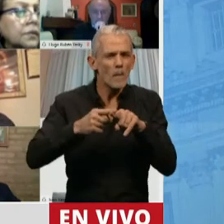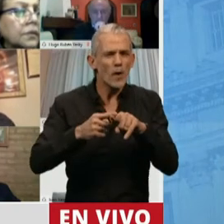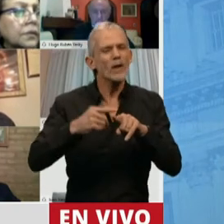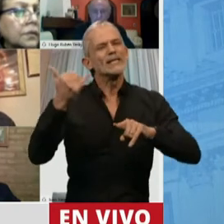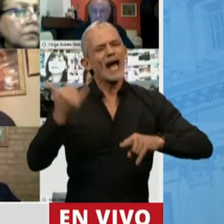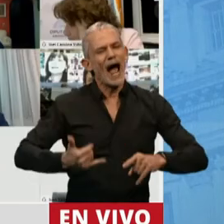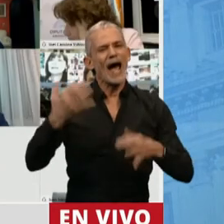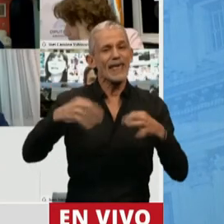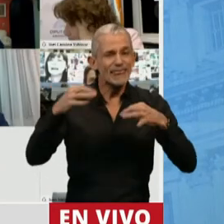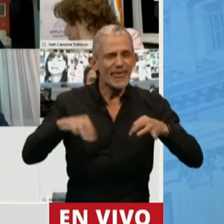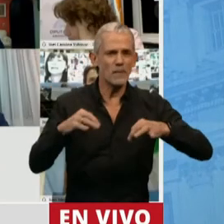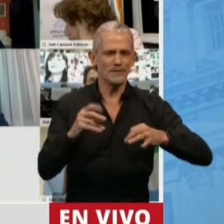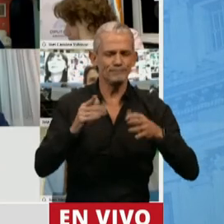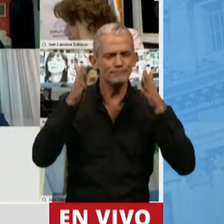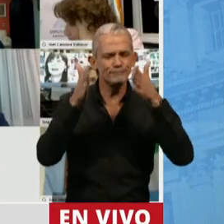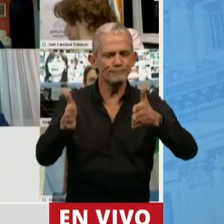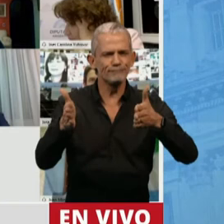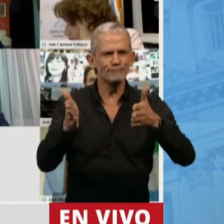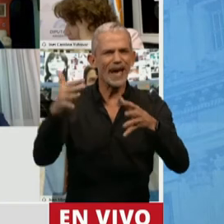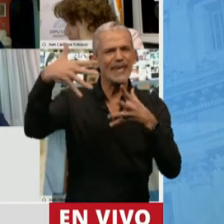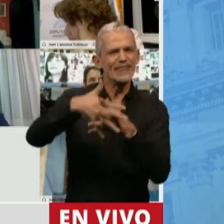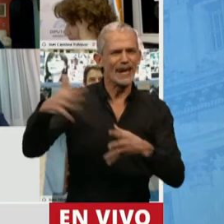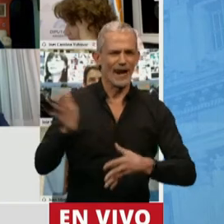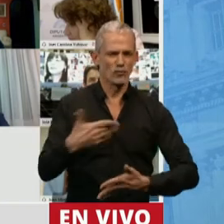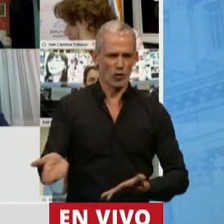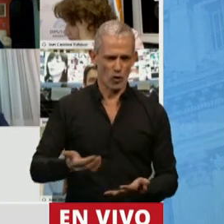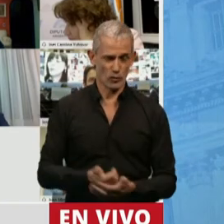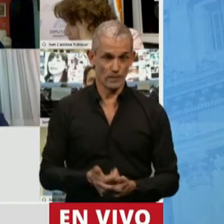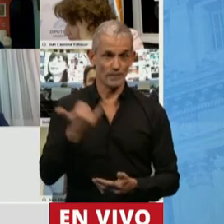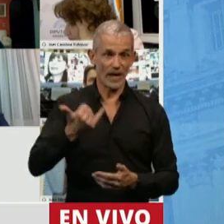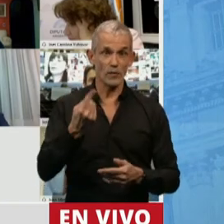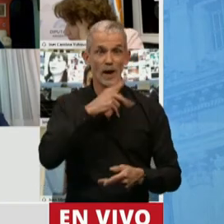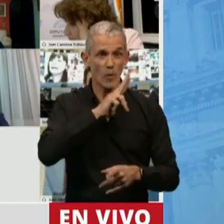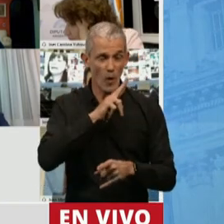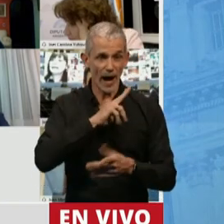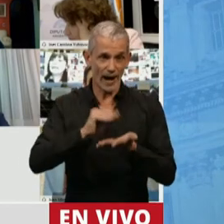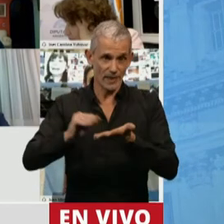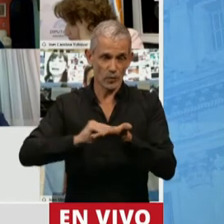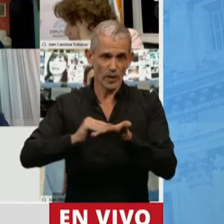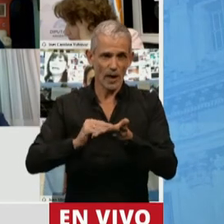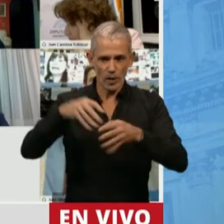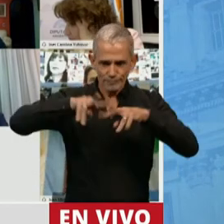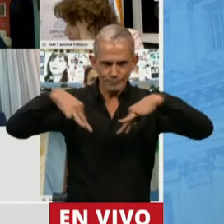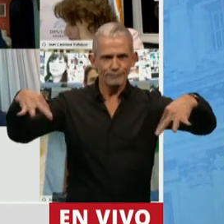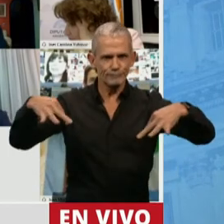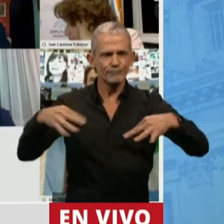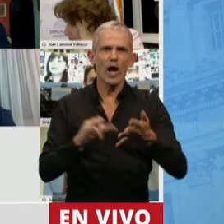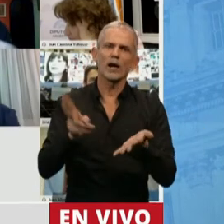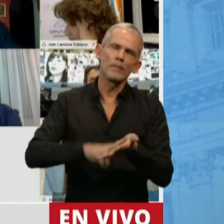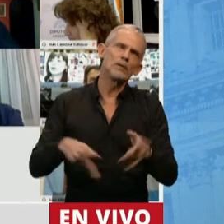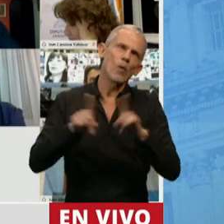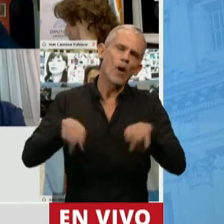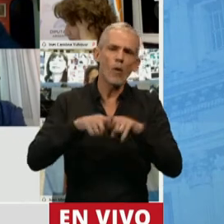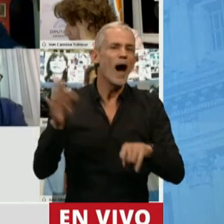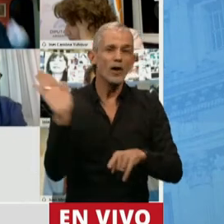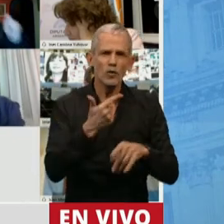no debe ser cisgada, sino integrada. Tenemos una legisladora en la Cámara que nos repite, todo